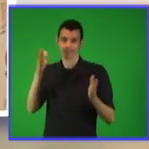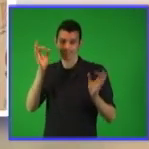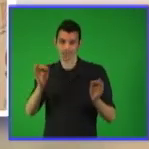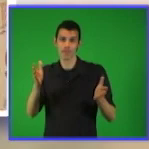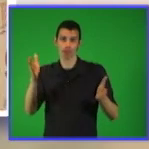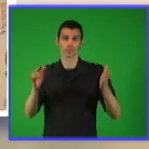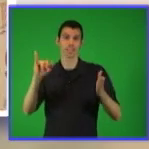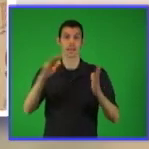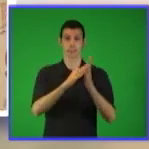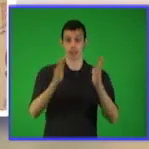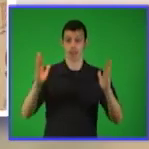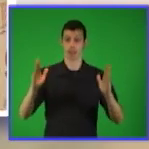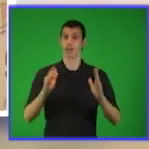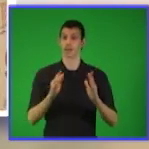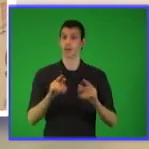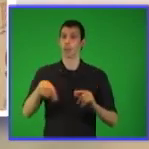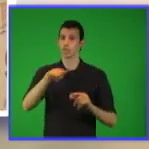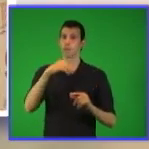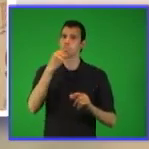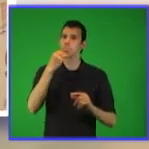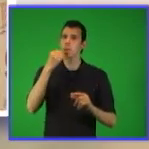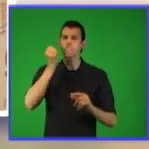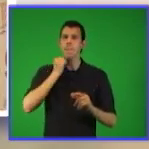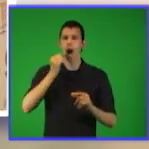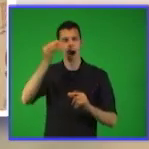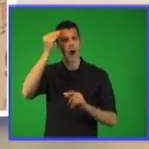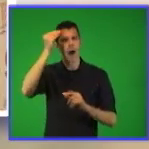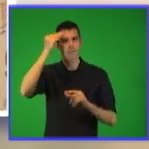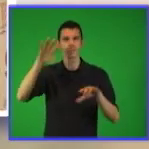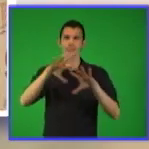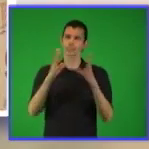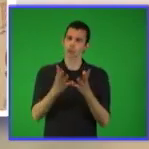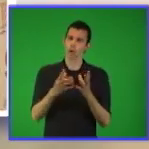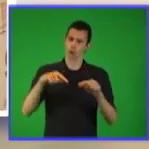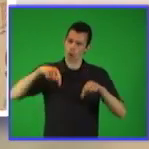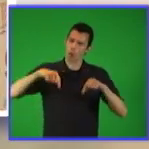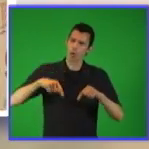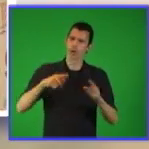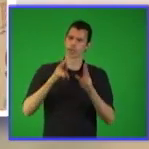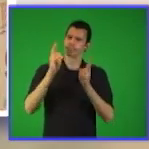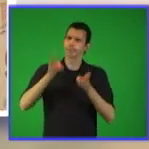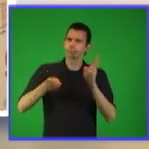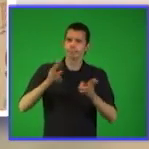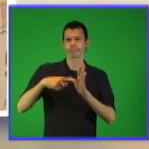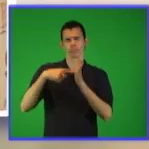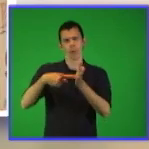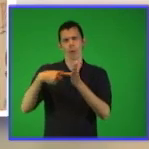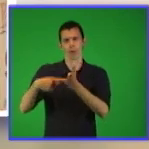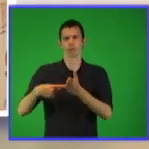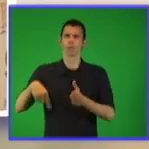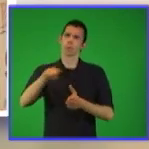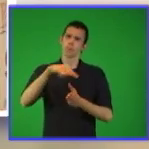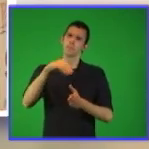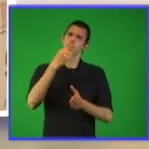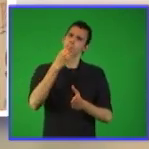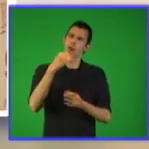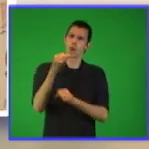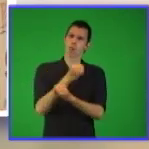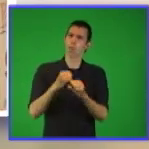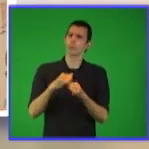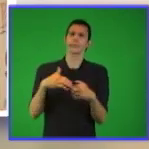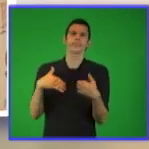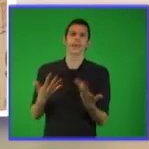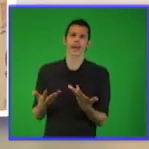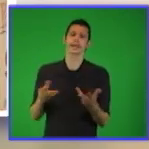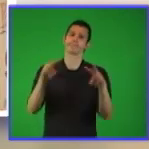orientaciones que hemos dado en el día de hoy haciendo uso de los recursos informáticos que estamos